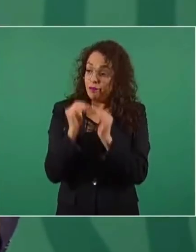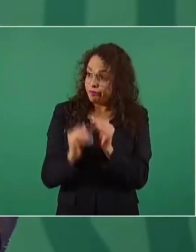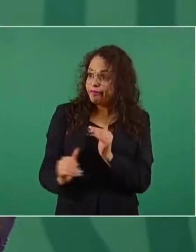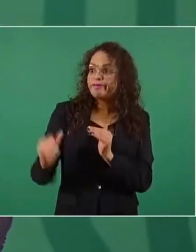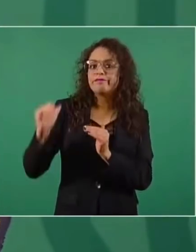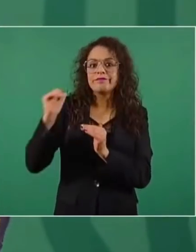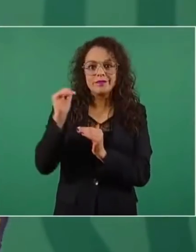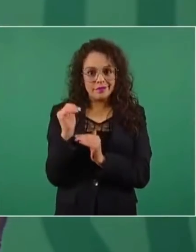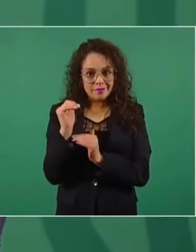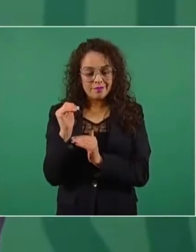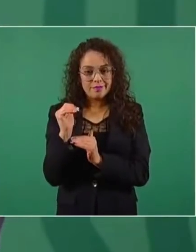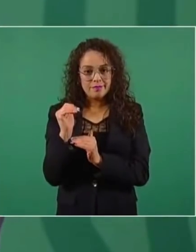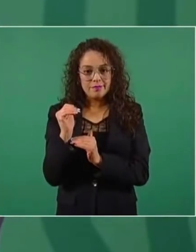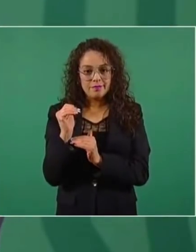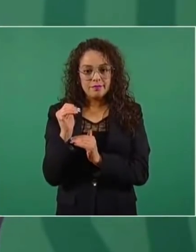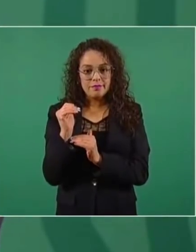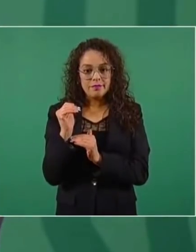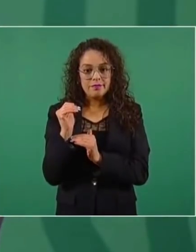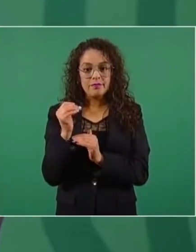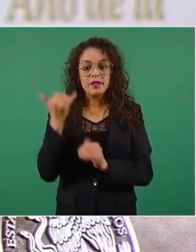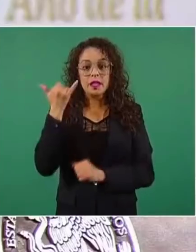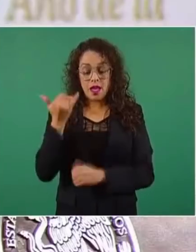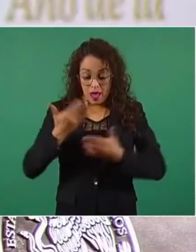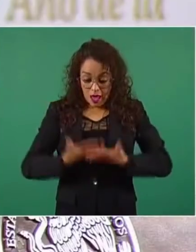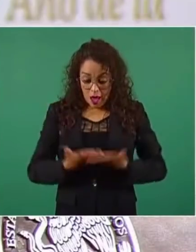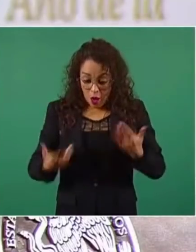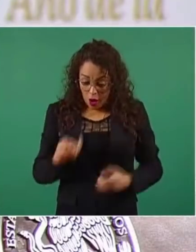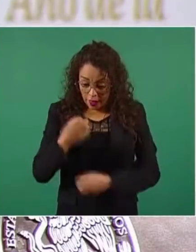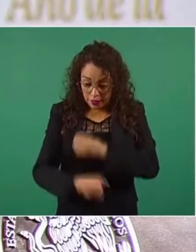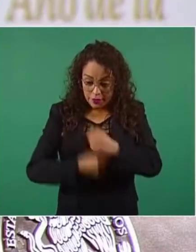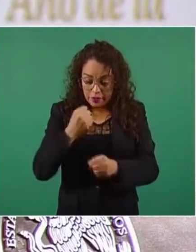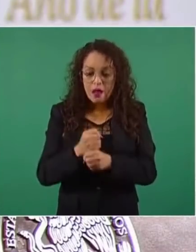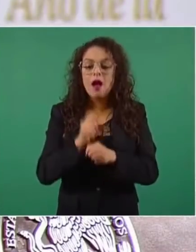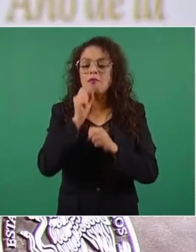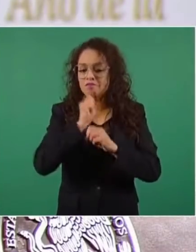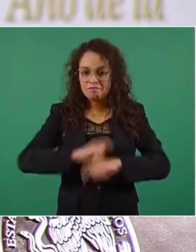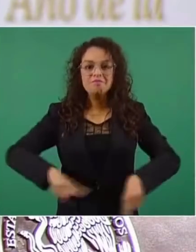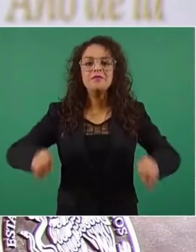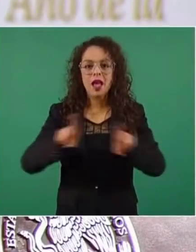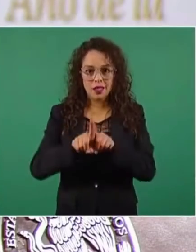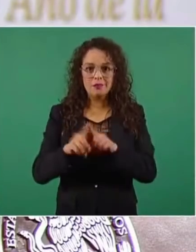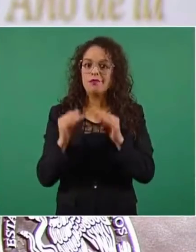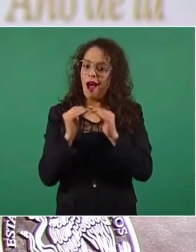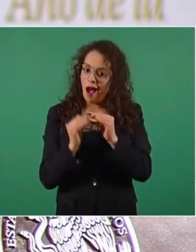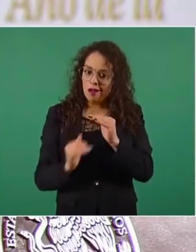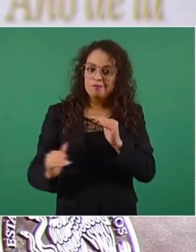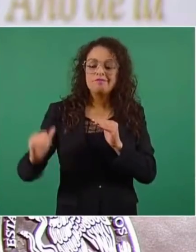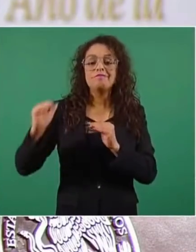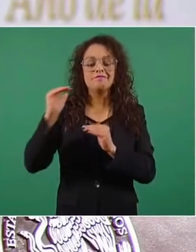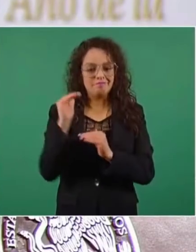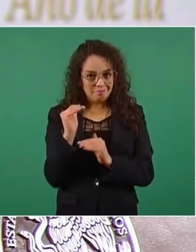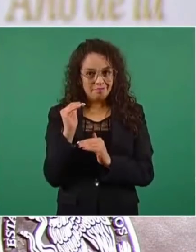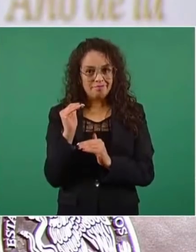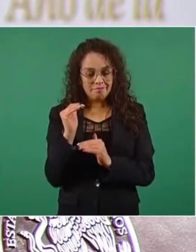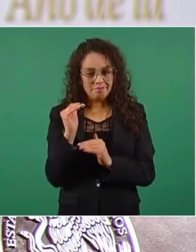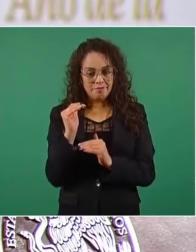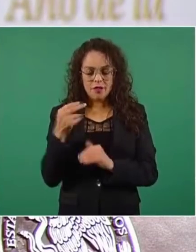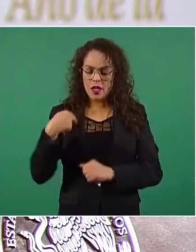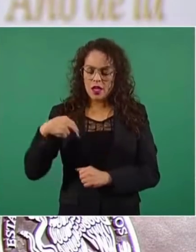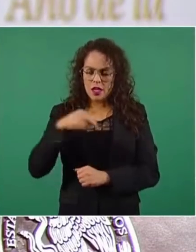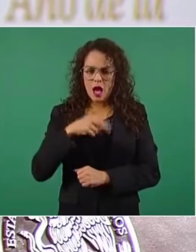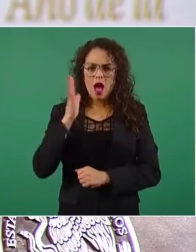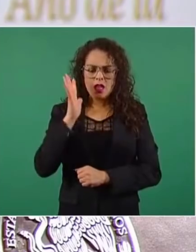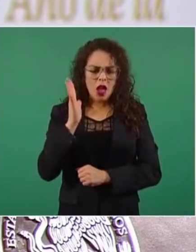un incremento en 2021. Y también revisamos que ya son casi